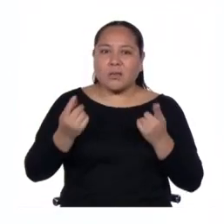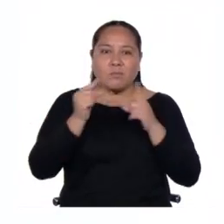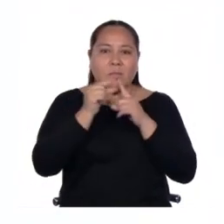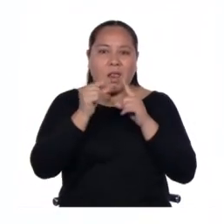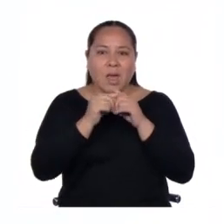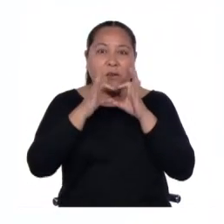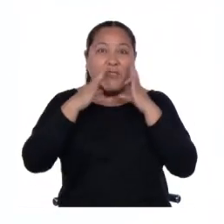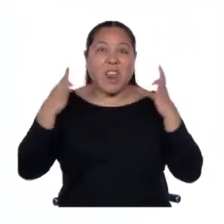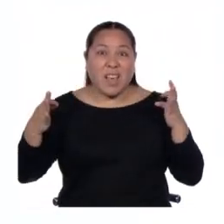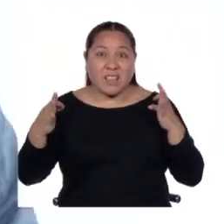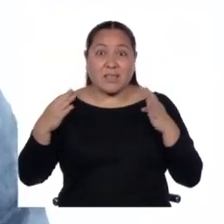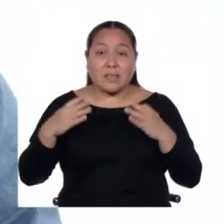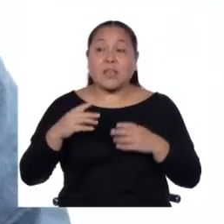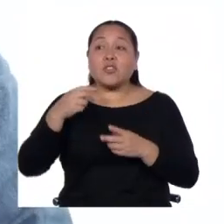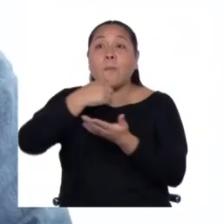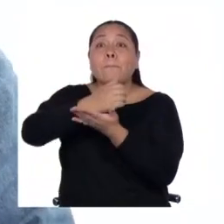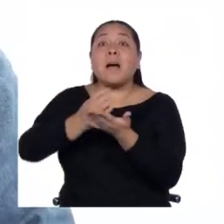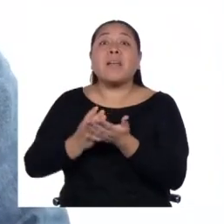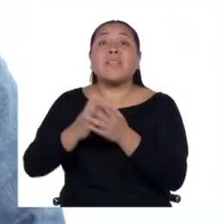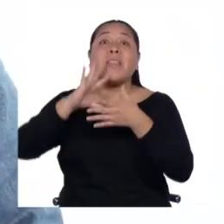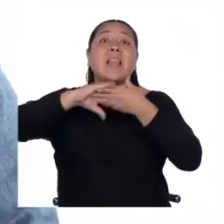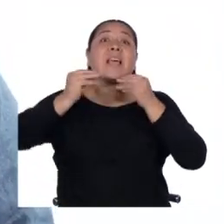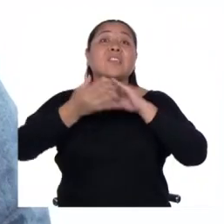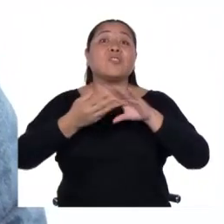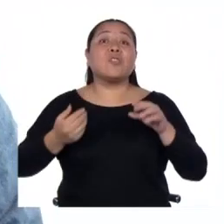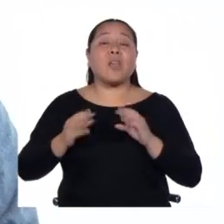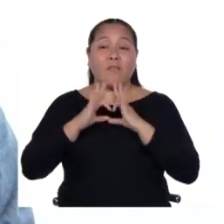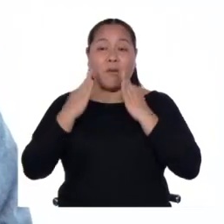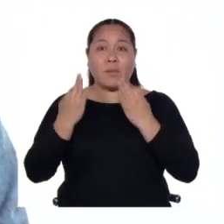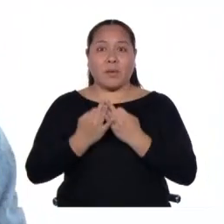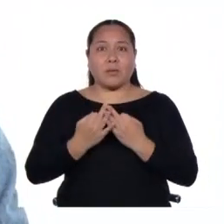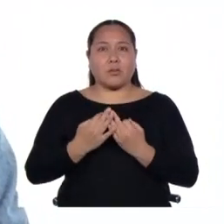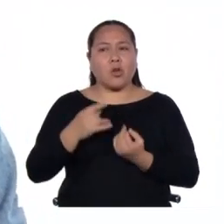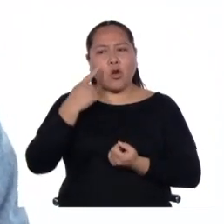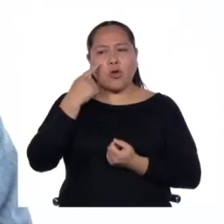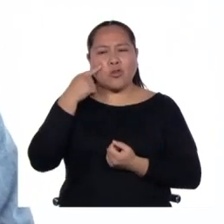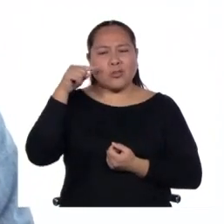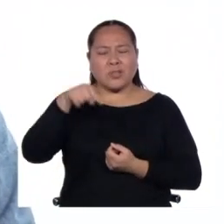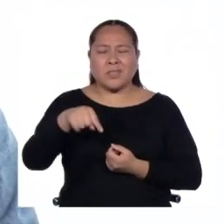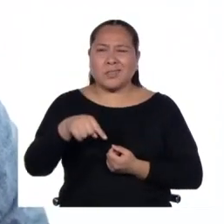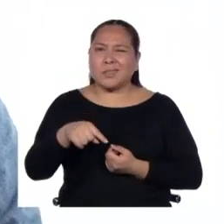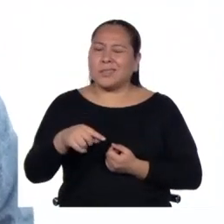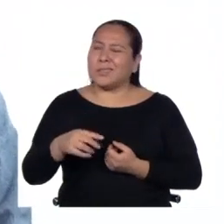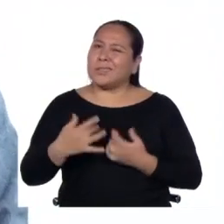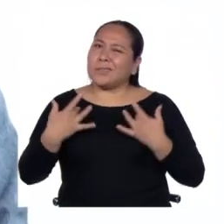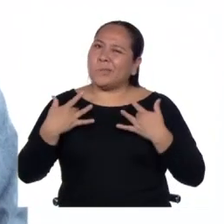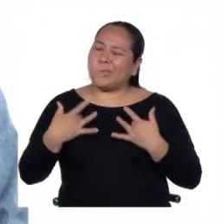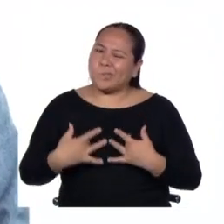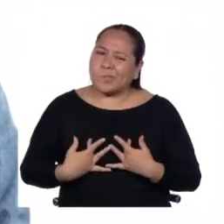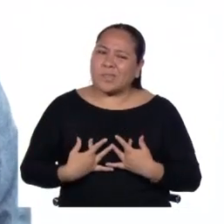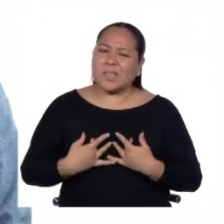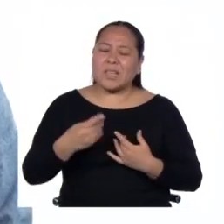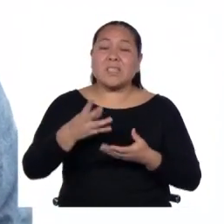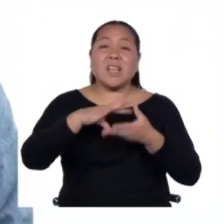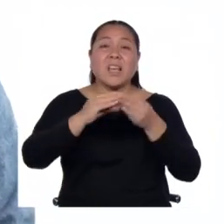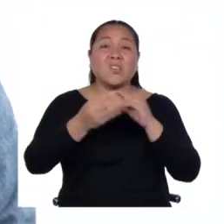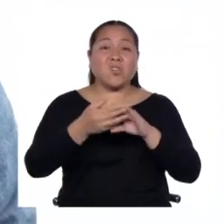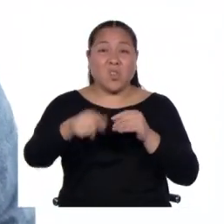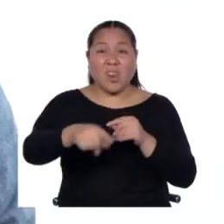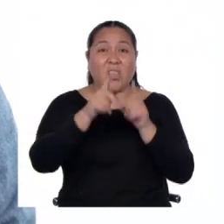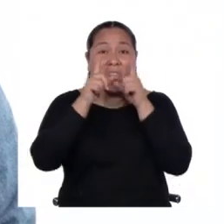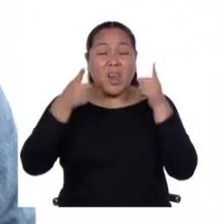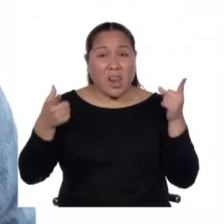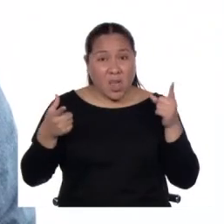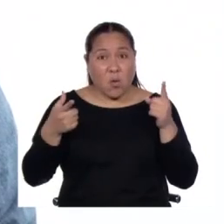parte de nuestra historia familiar. Saber de la precaria situación de nuestras lenguas originarias nos eleva la preocupación